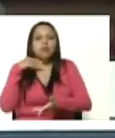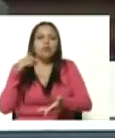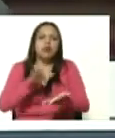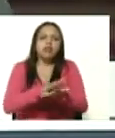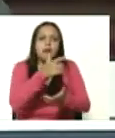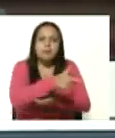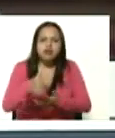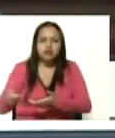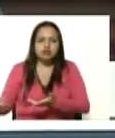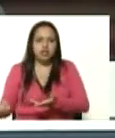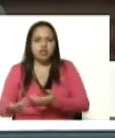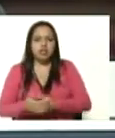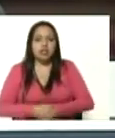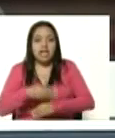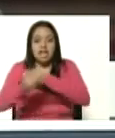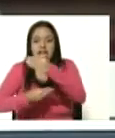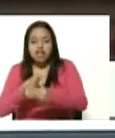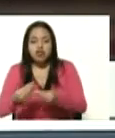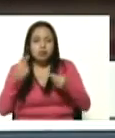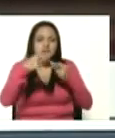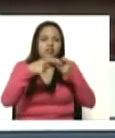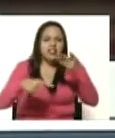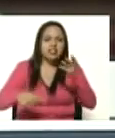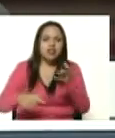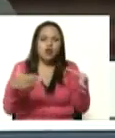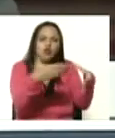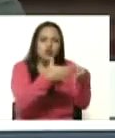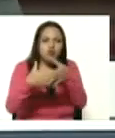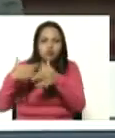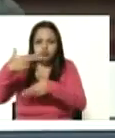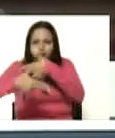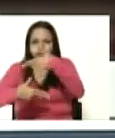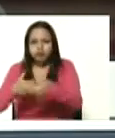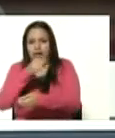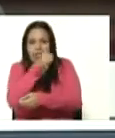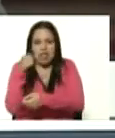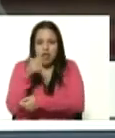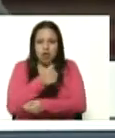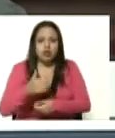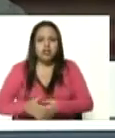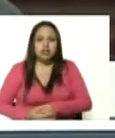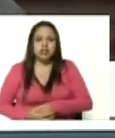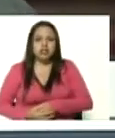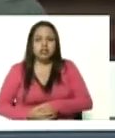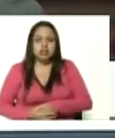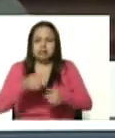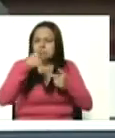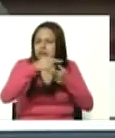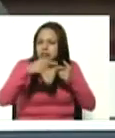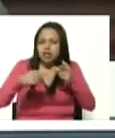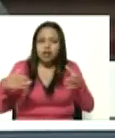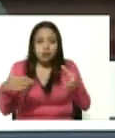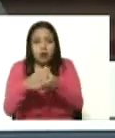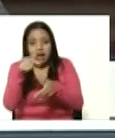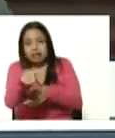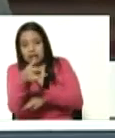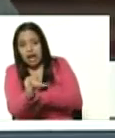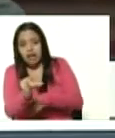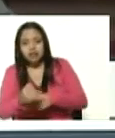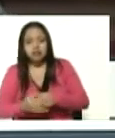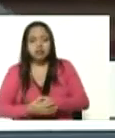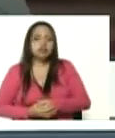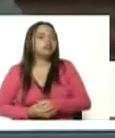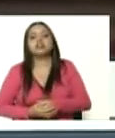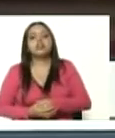mafias del cartel de Medellín del cartel de Cali de las autodefensas unidas de Colombia de los castaños ahí está la